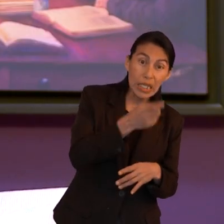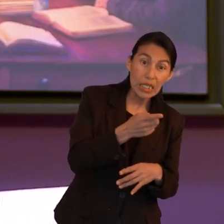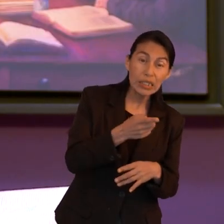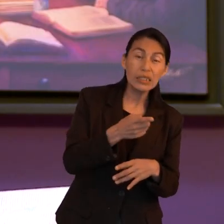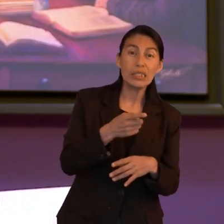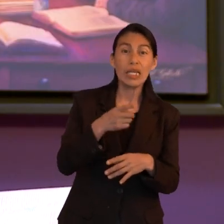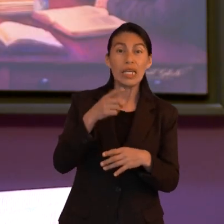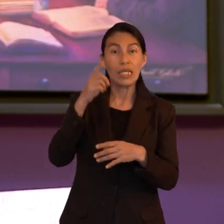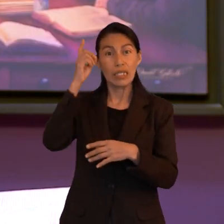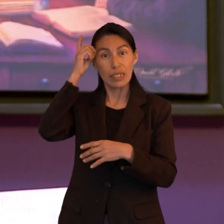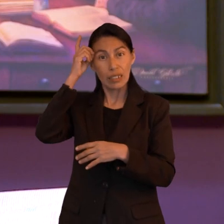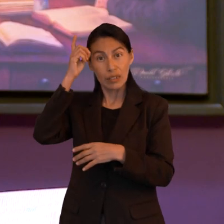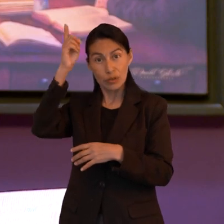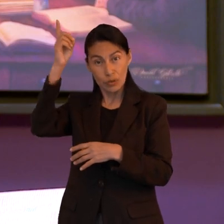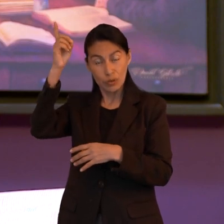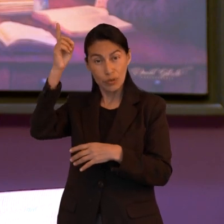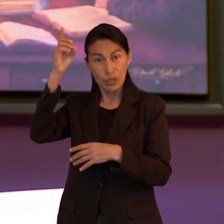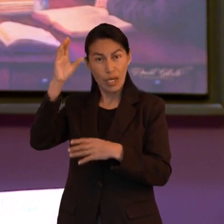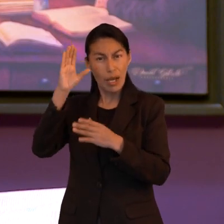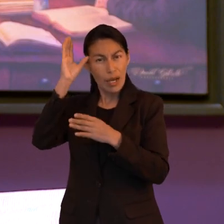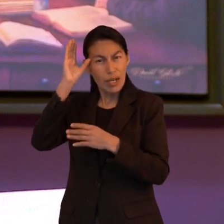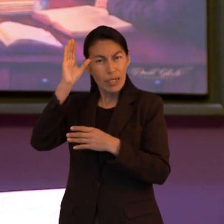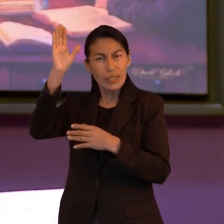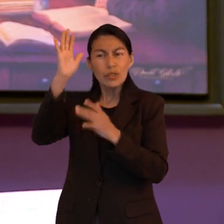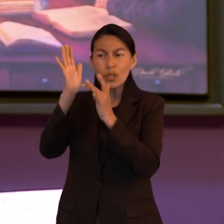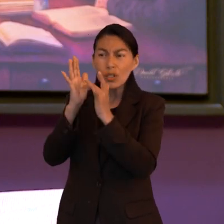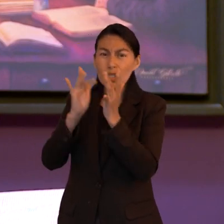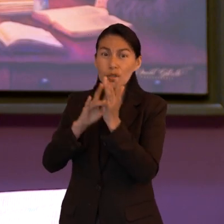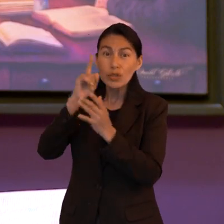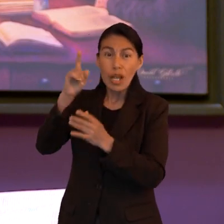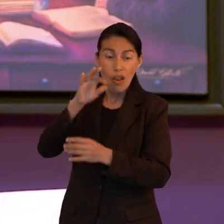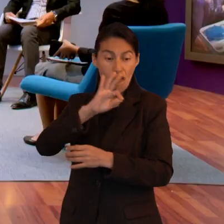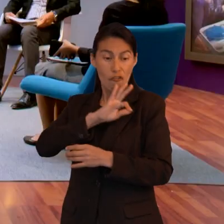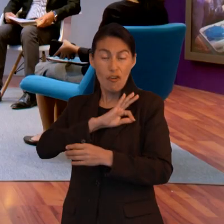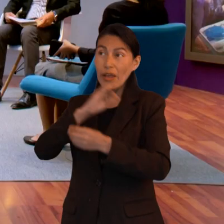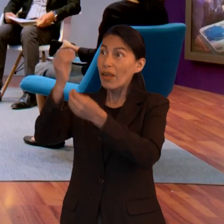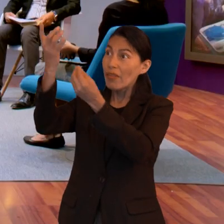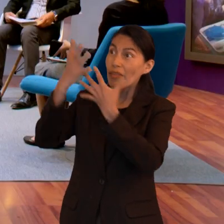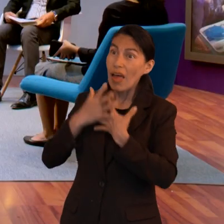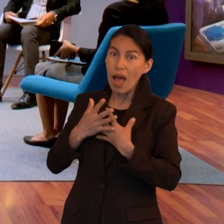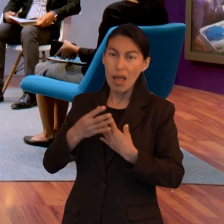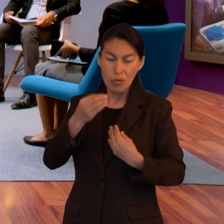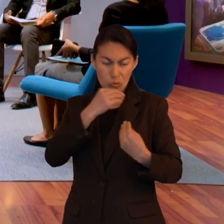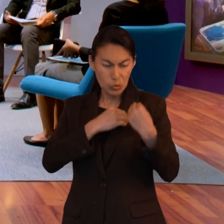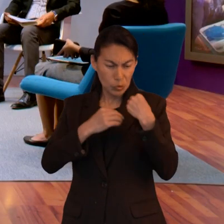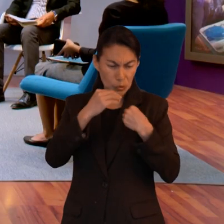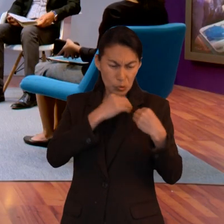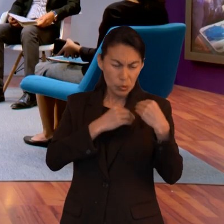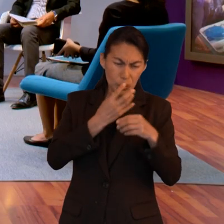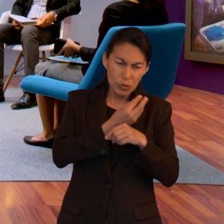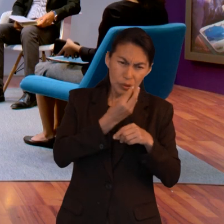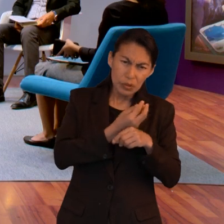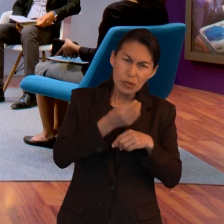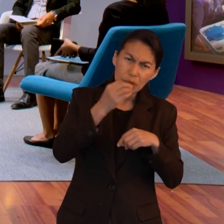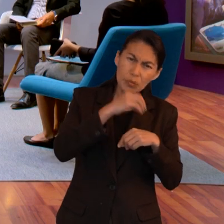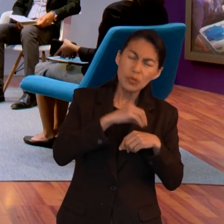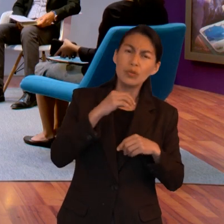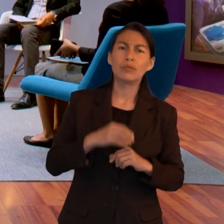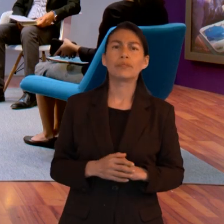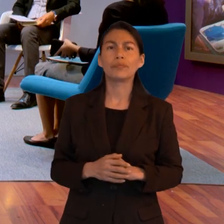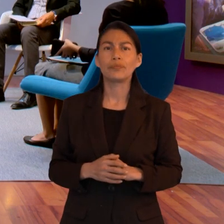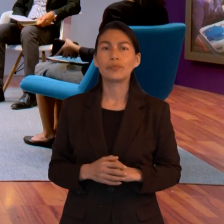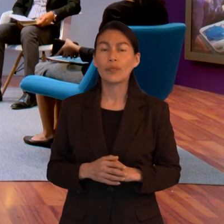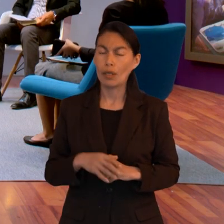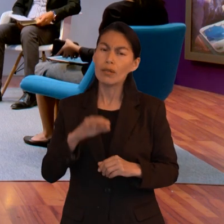Esto nos muestra que todo por eso Hebreos más adelante va a decir que Cristo Jesús es el autor y consumador